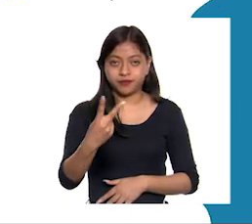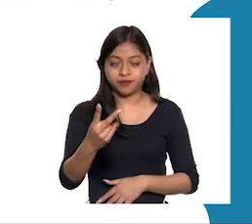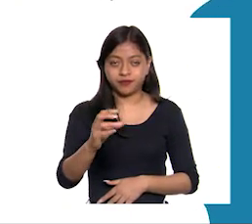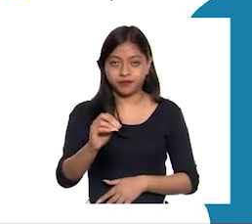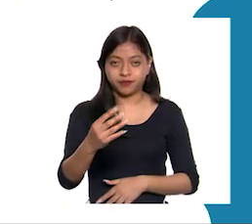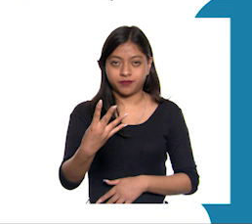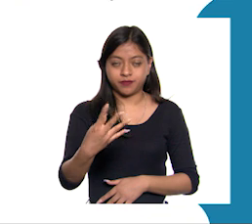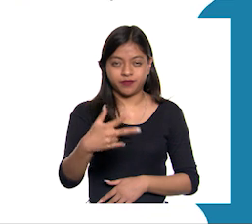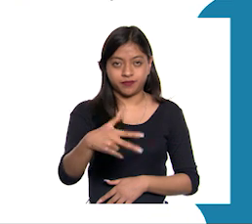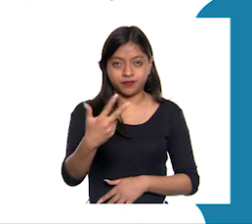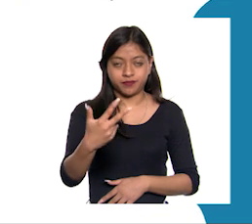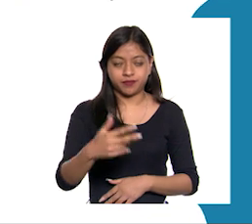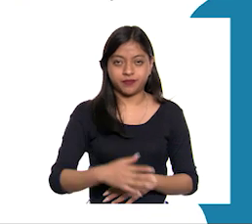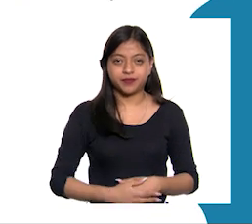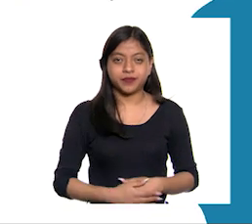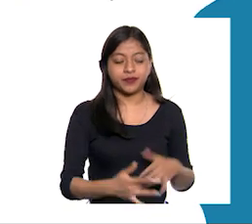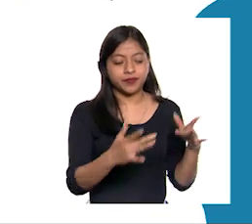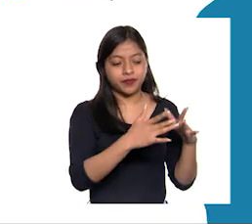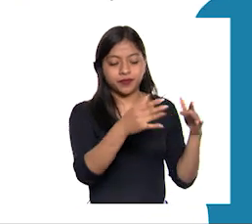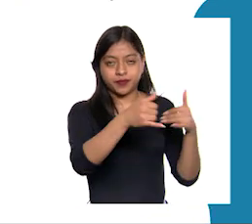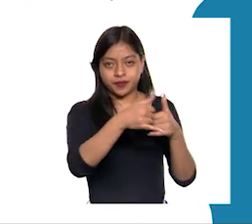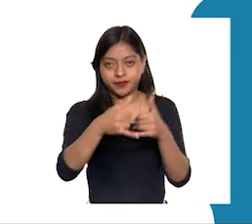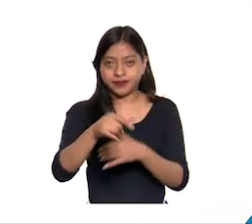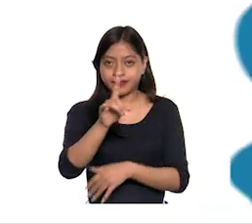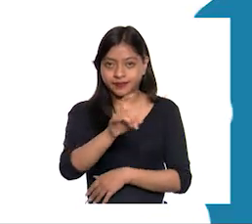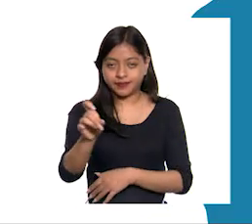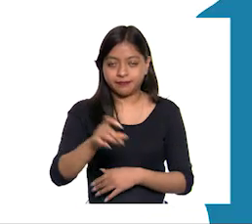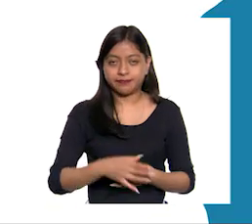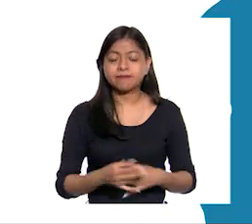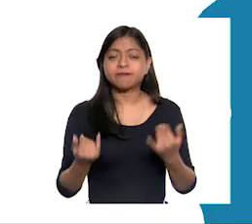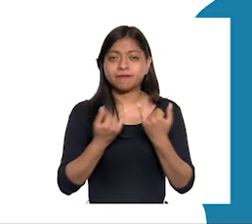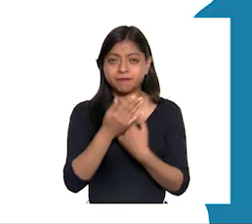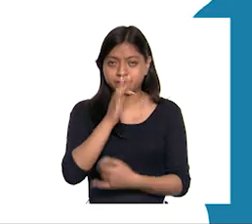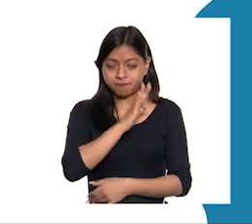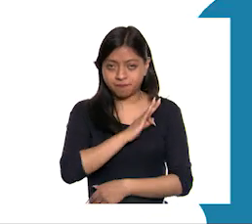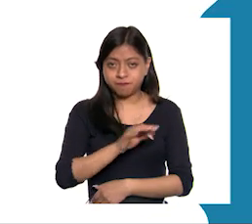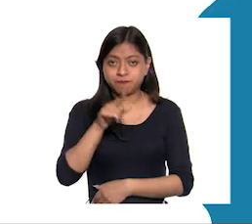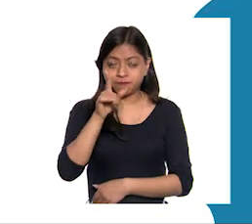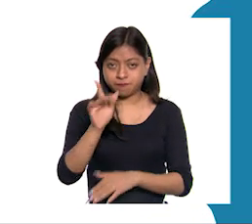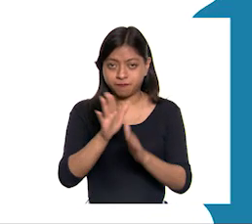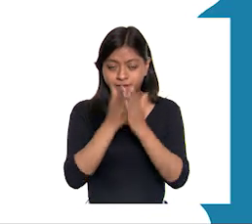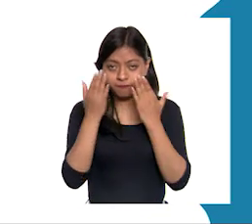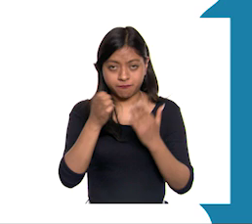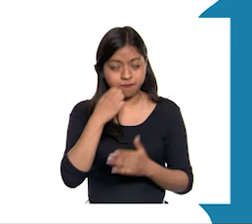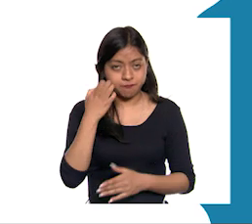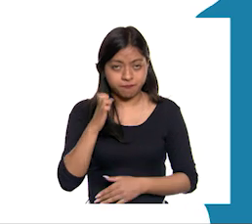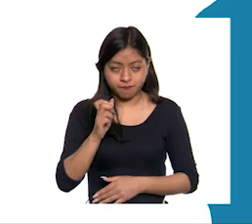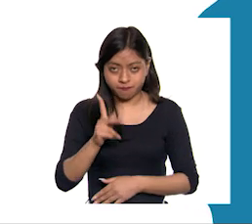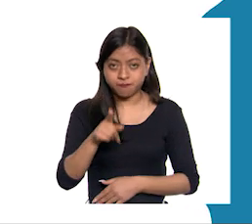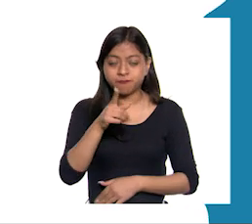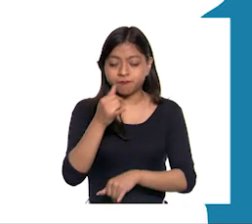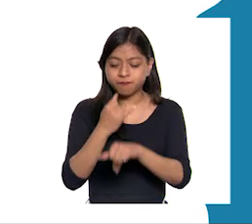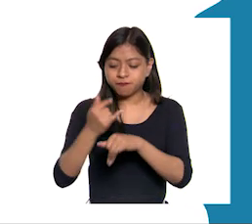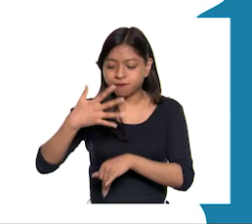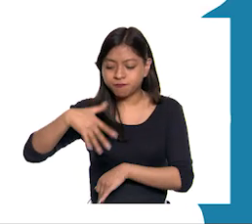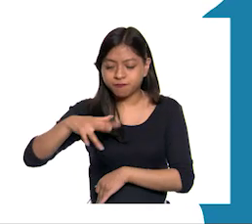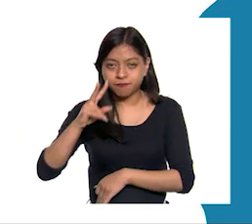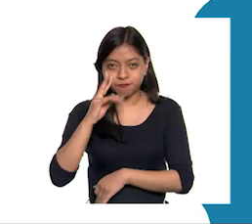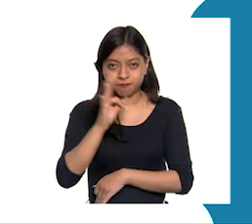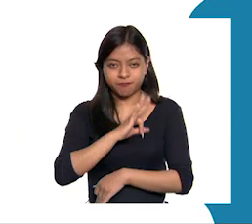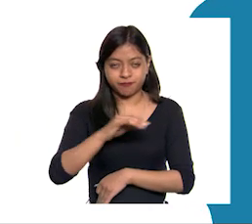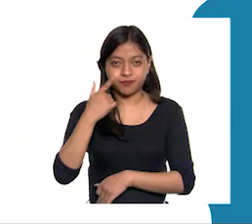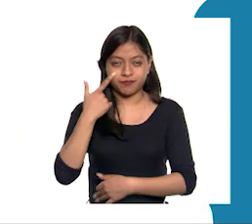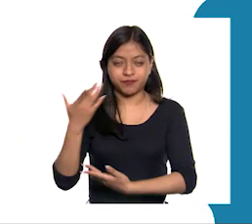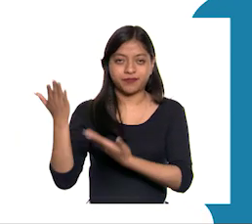5541-7204-13 con 100 líneas También puedes encontrar los libros de texto en la página con